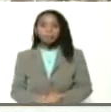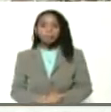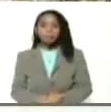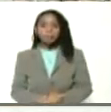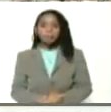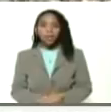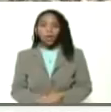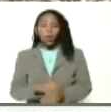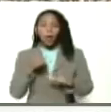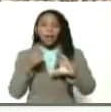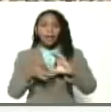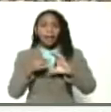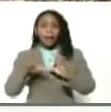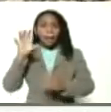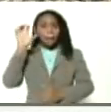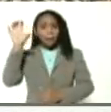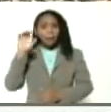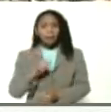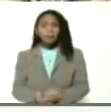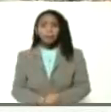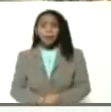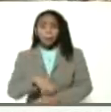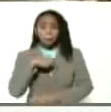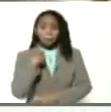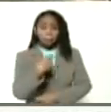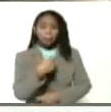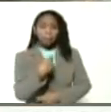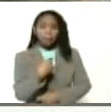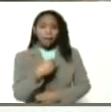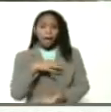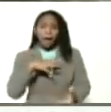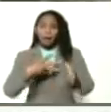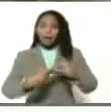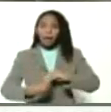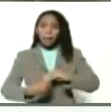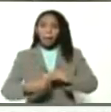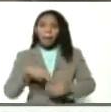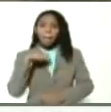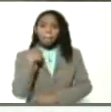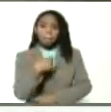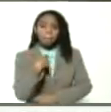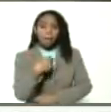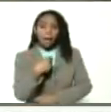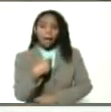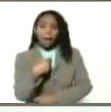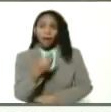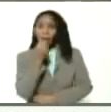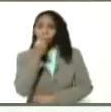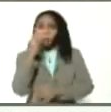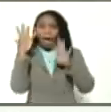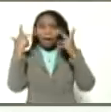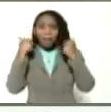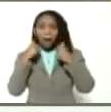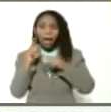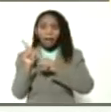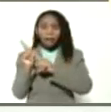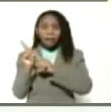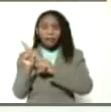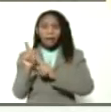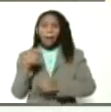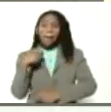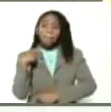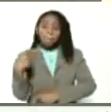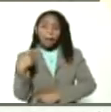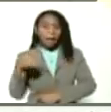Con el carné de la patria paga el CLAP, paga la proteína animal, en este caso paga